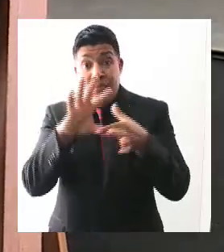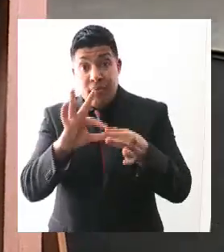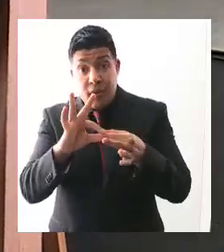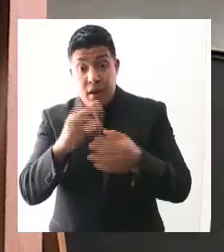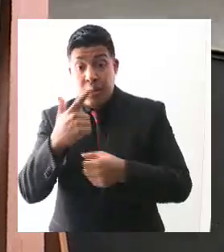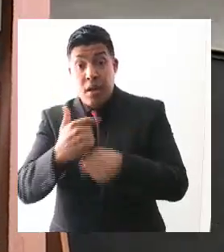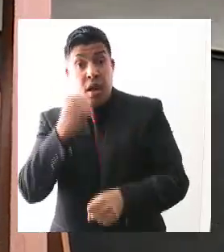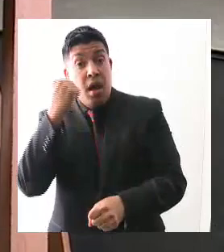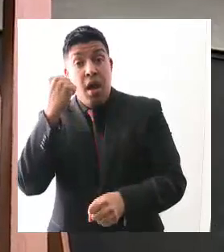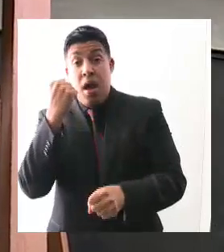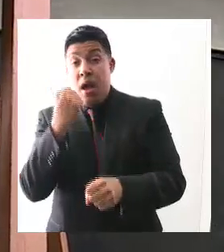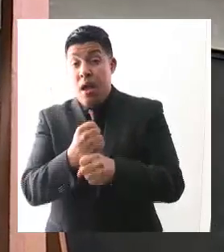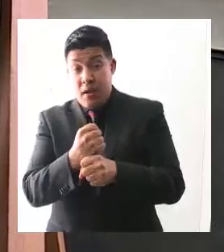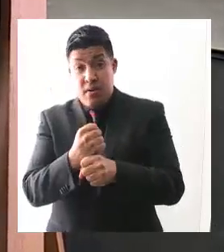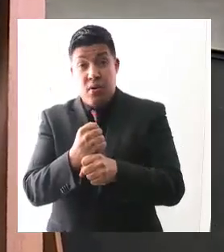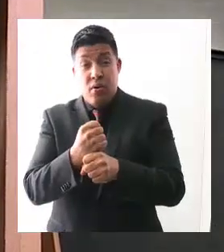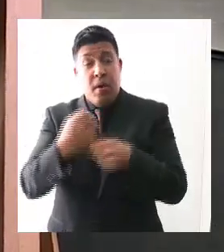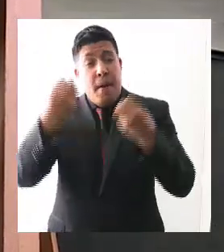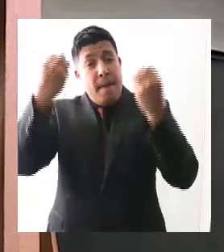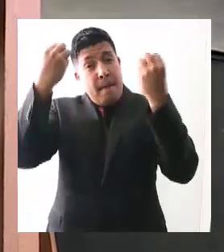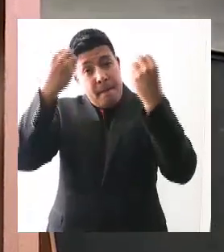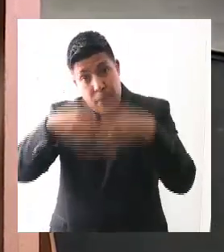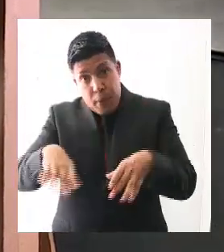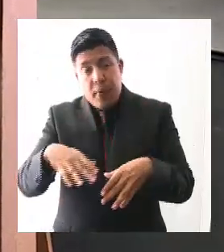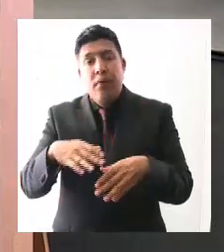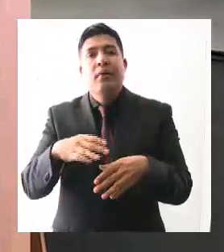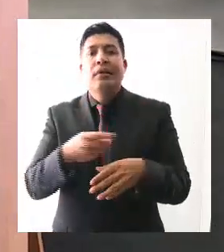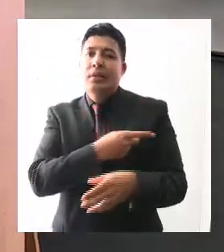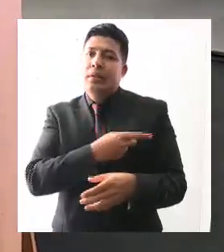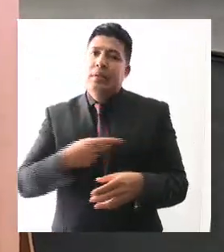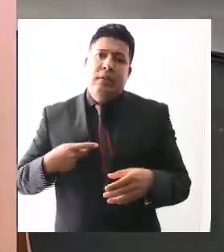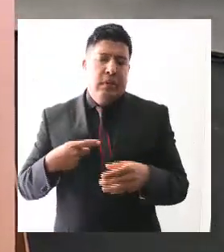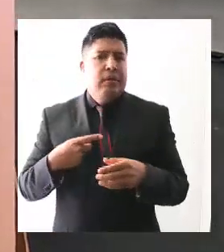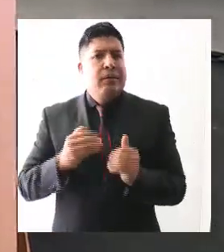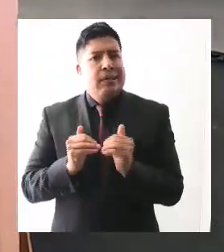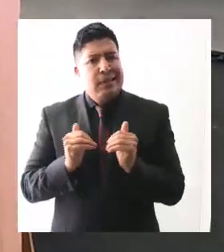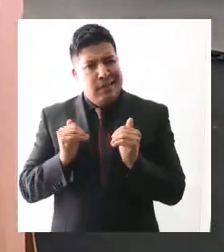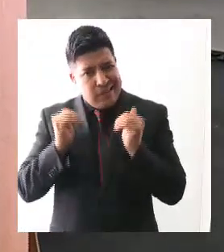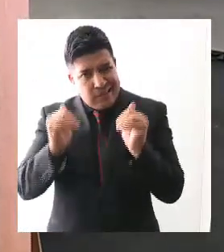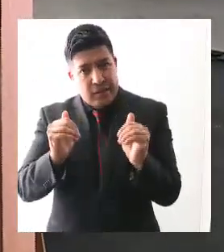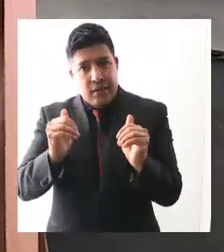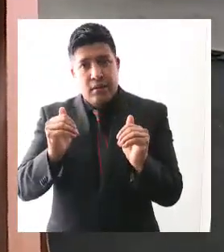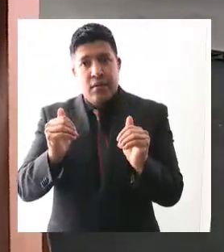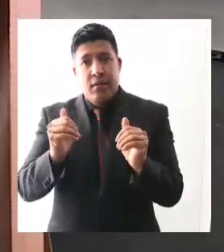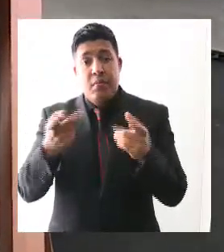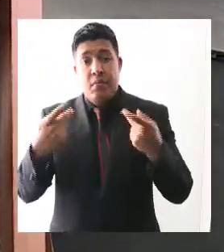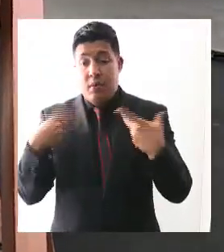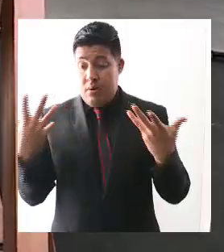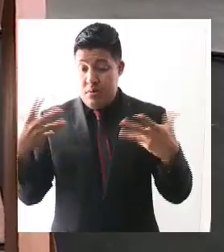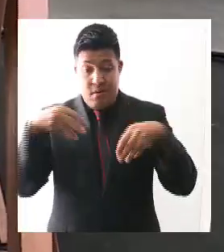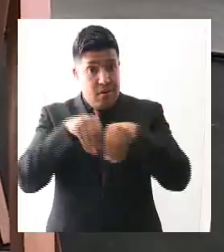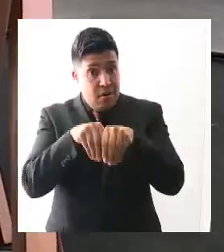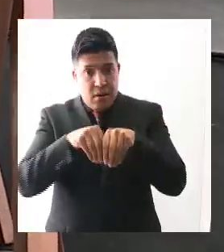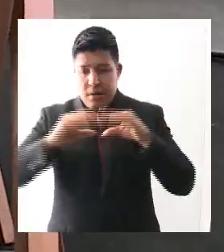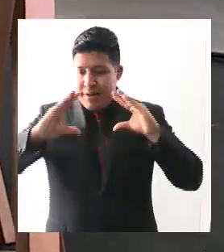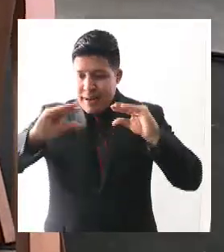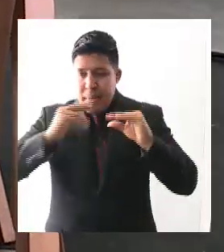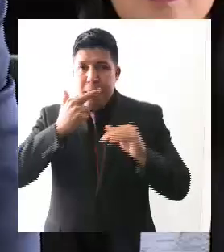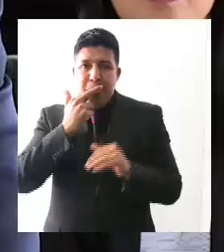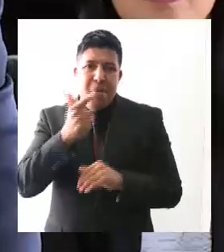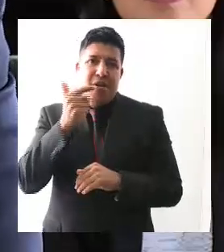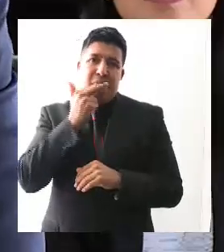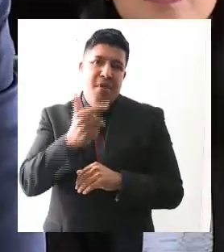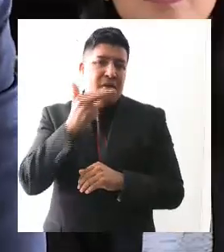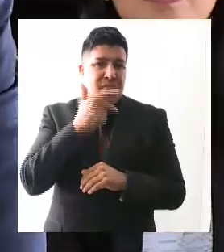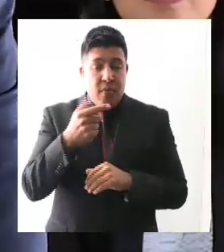años de poder avanzar, es capacitar mejor a los integrantes del modelo, el conversatorio tiene